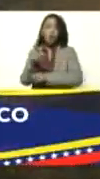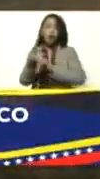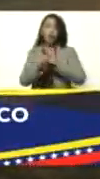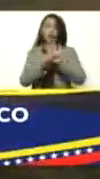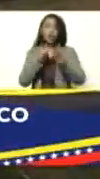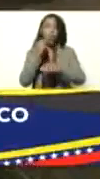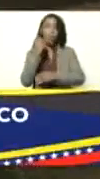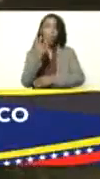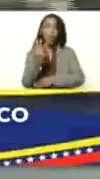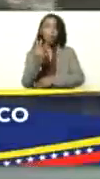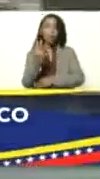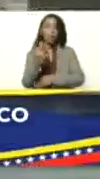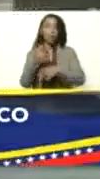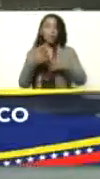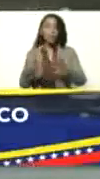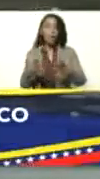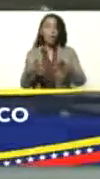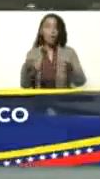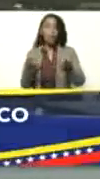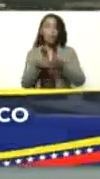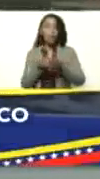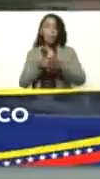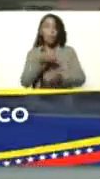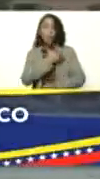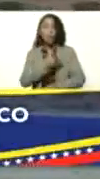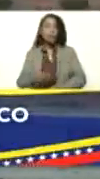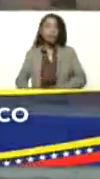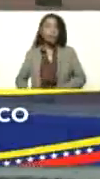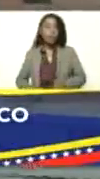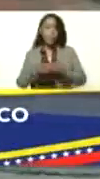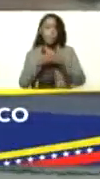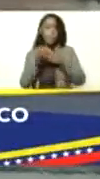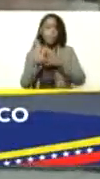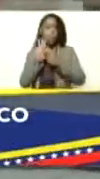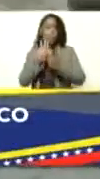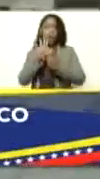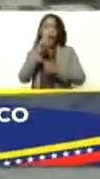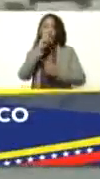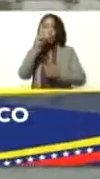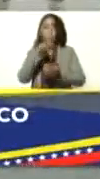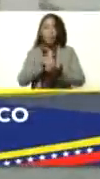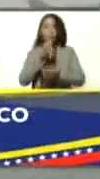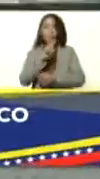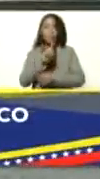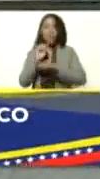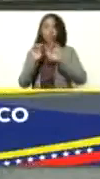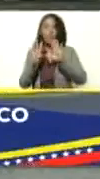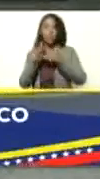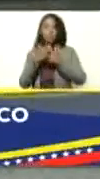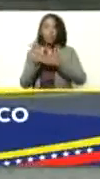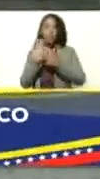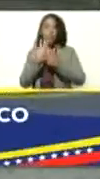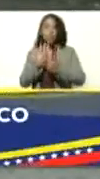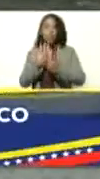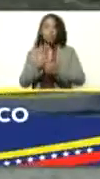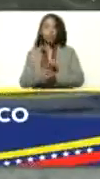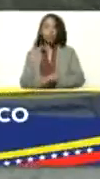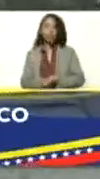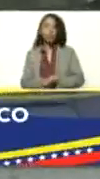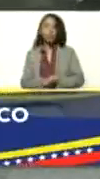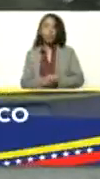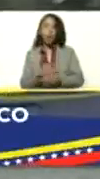4 del decreto presidencial de abril del año 2019, donde se declaran a los ovinos y caprinos